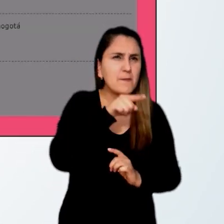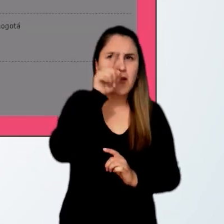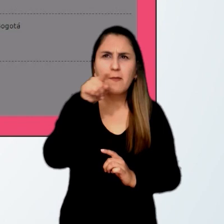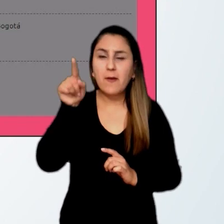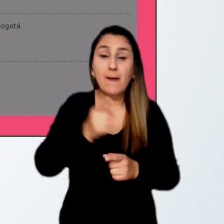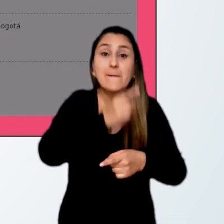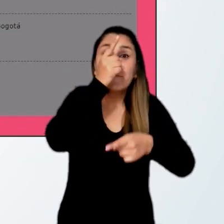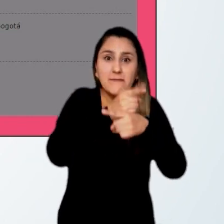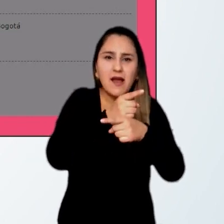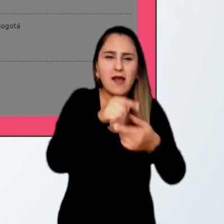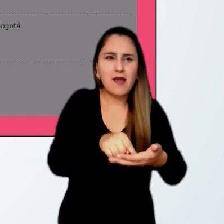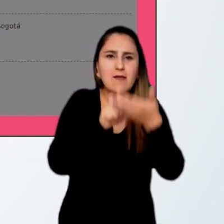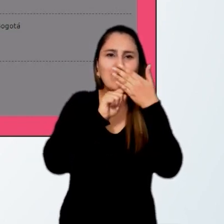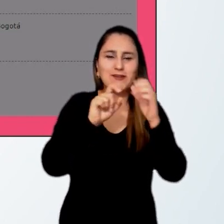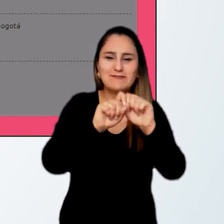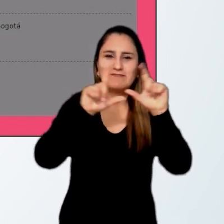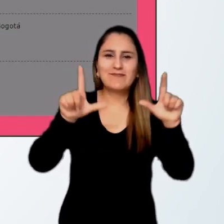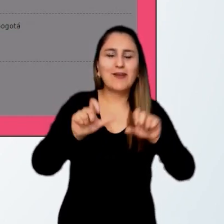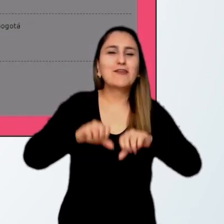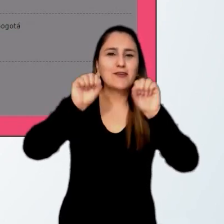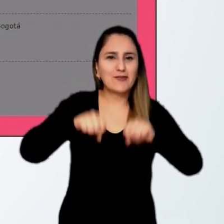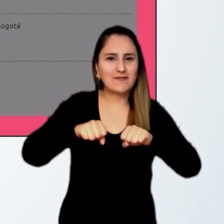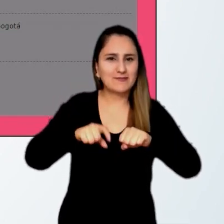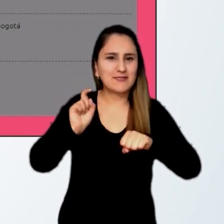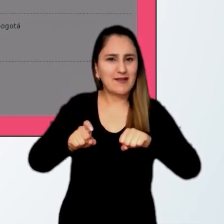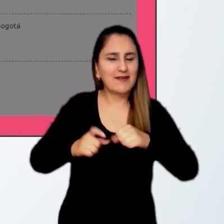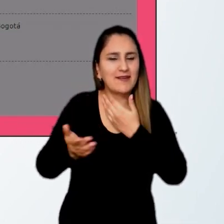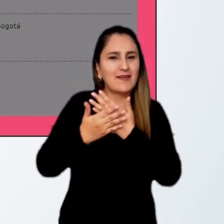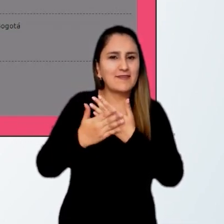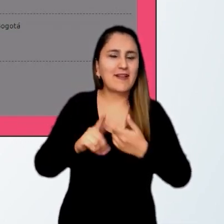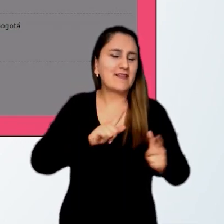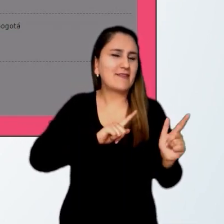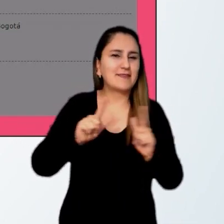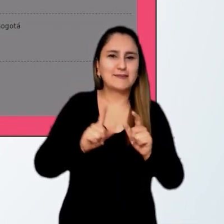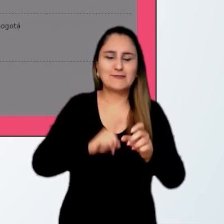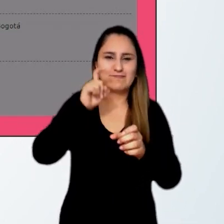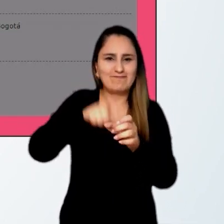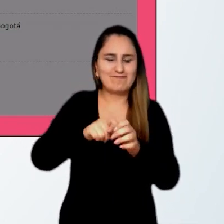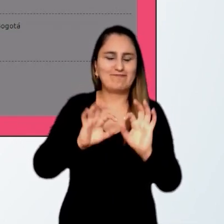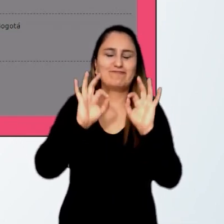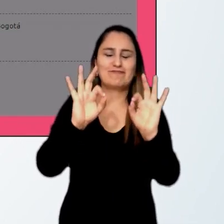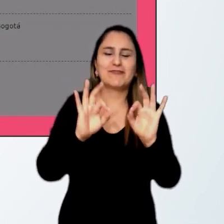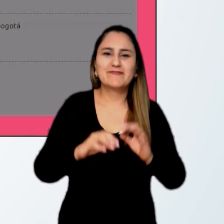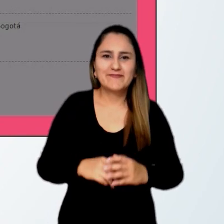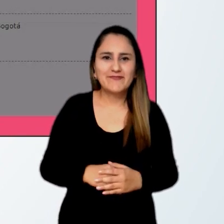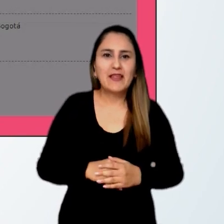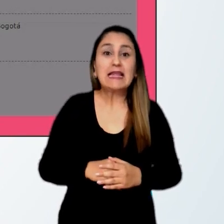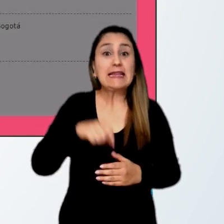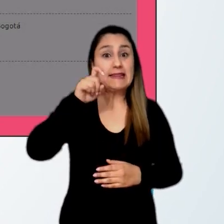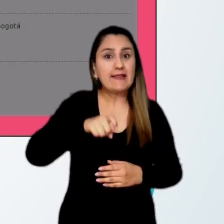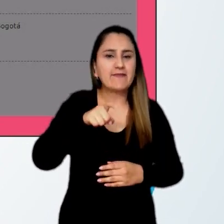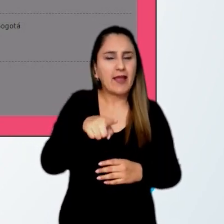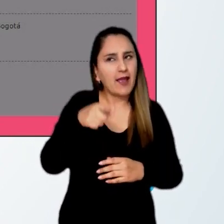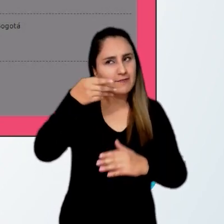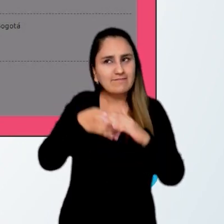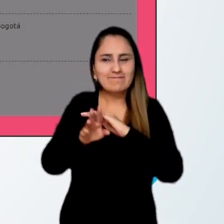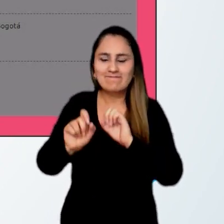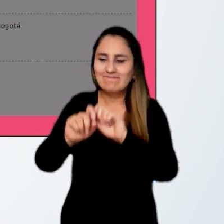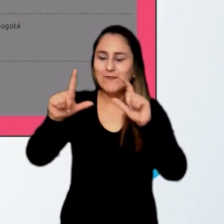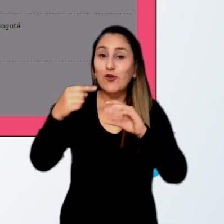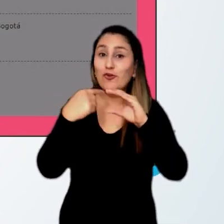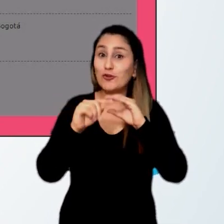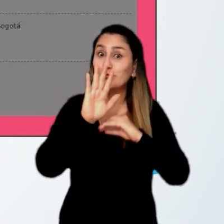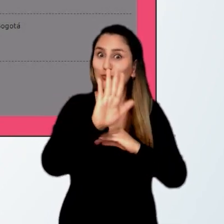correcta, se mostrará un mensaje de confirmación indicando que su inscripción fue exitosa y que debe revisar el correo